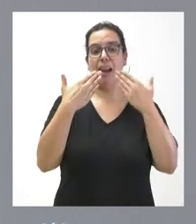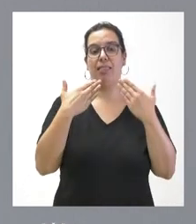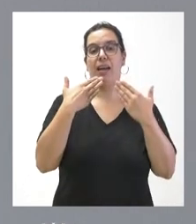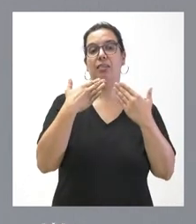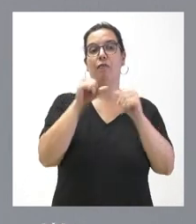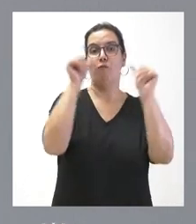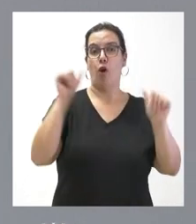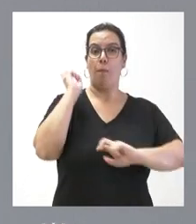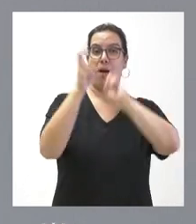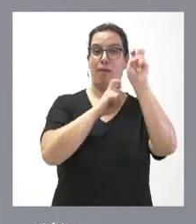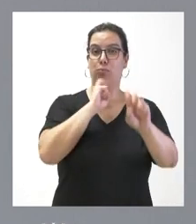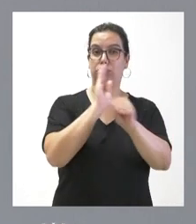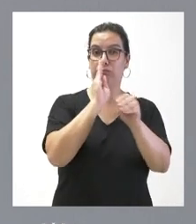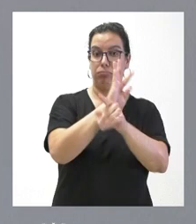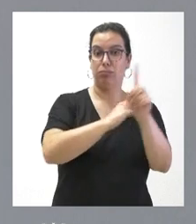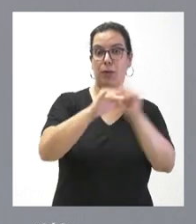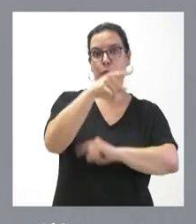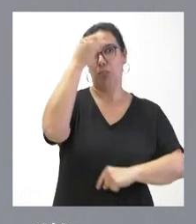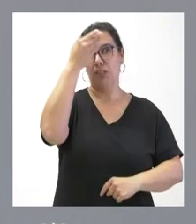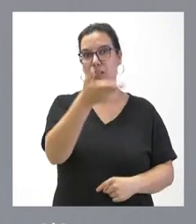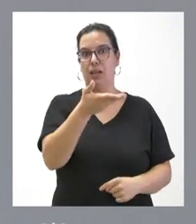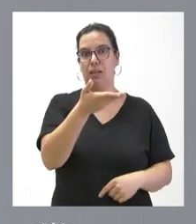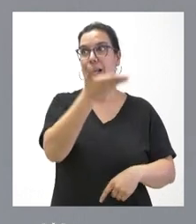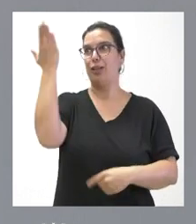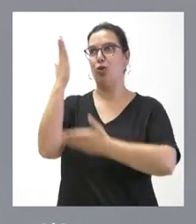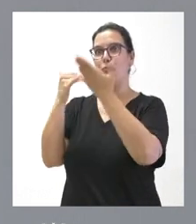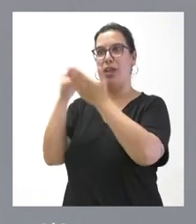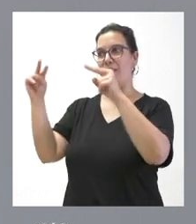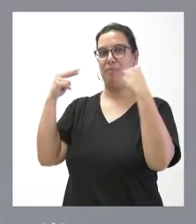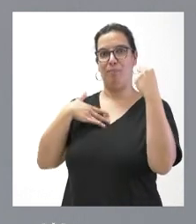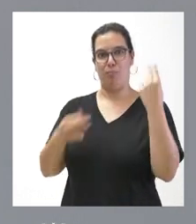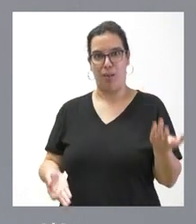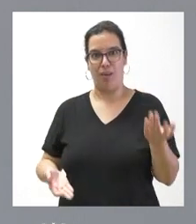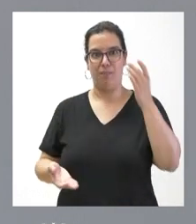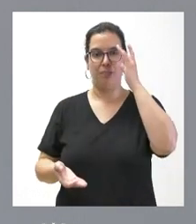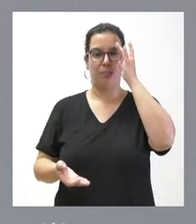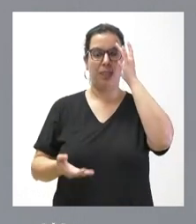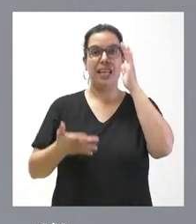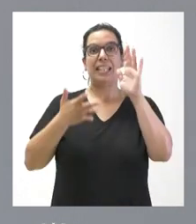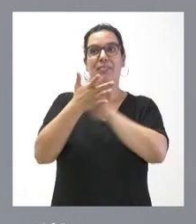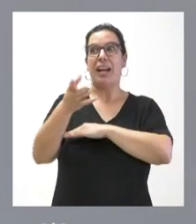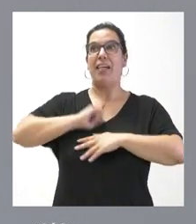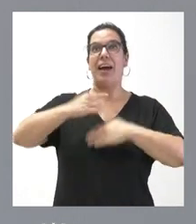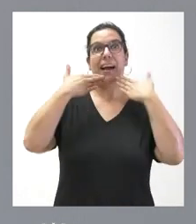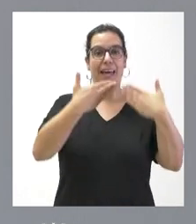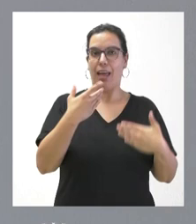Yo creo que esto es un elemento a considerar por el resto de comunidades autónomas. No pido que se nos agradezca,